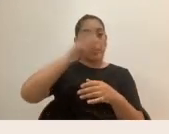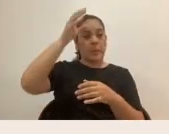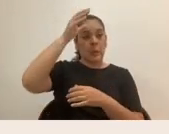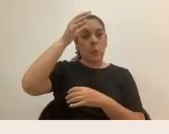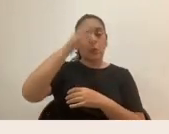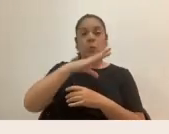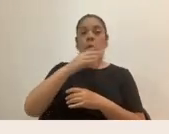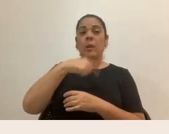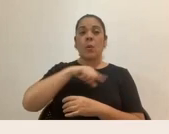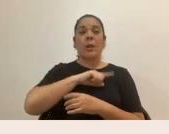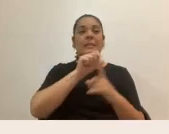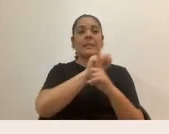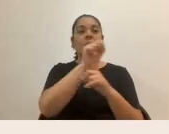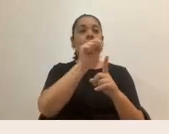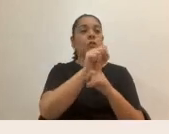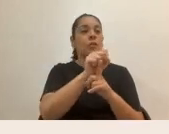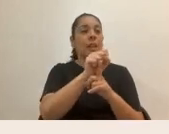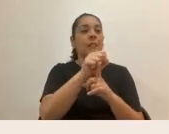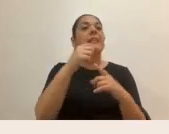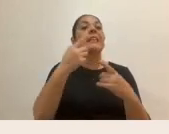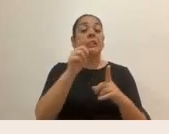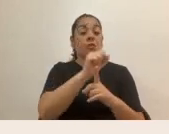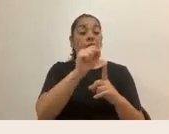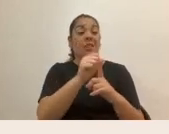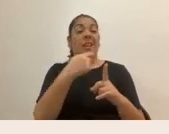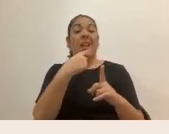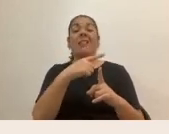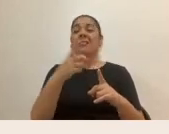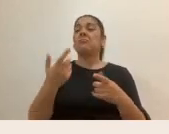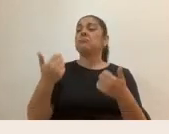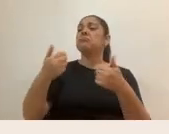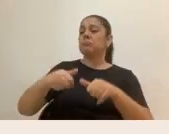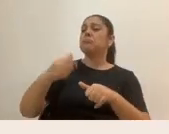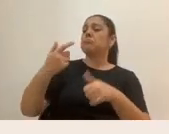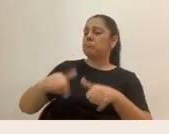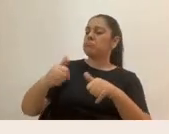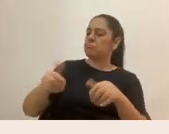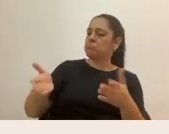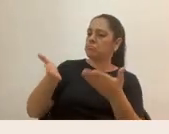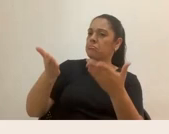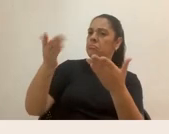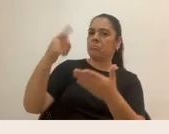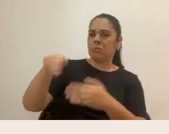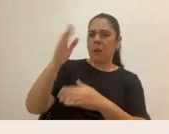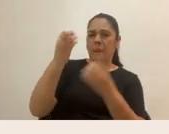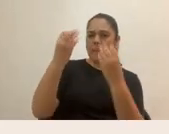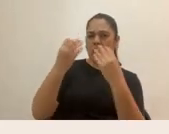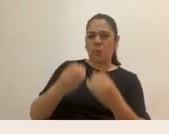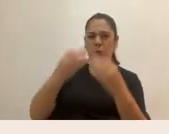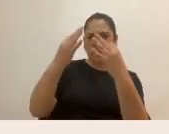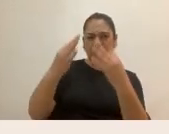avalado históricamente muchos de estos patrones. Iniciando, por ejemplo, desde un elemento de